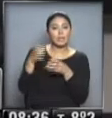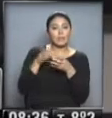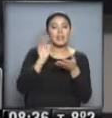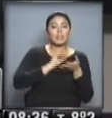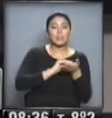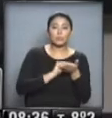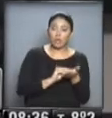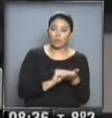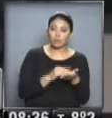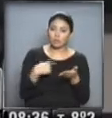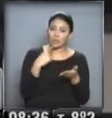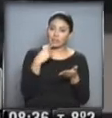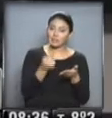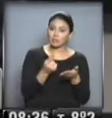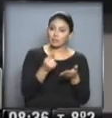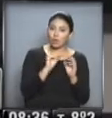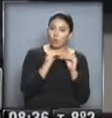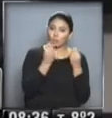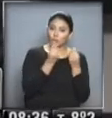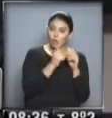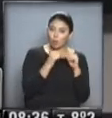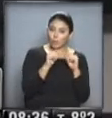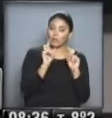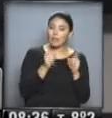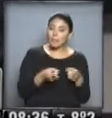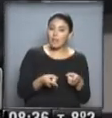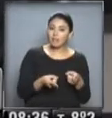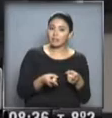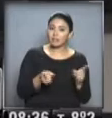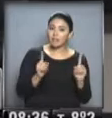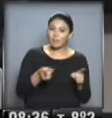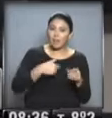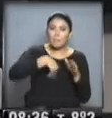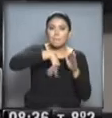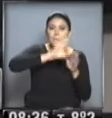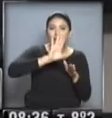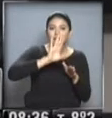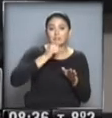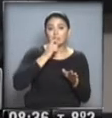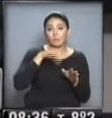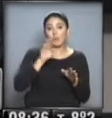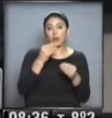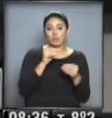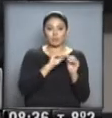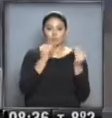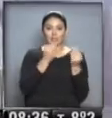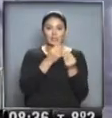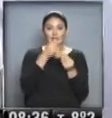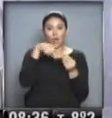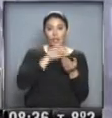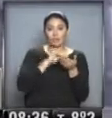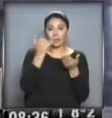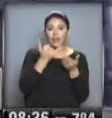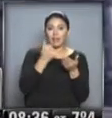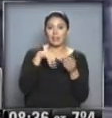Diputados tenemos que decir que los números también corresponden en mayor proporción por la mayor cantidad de diputados que hoy